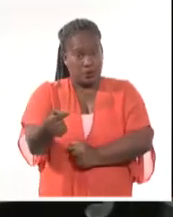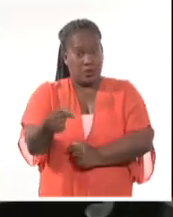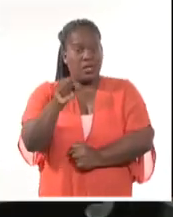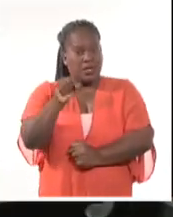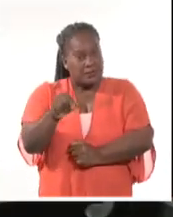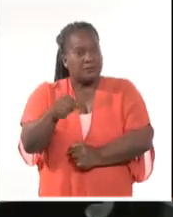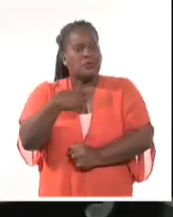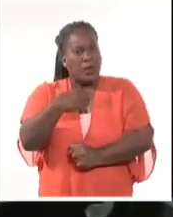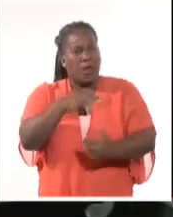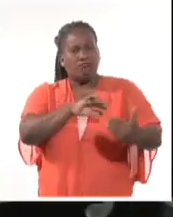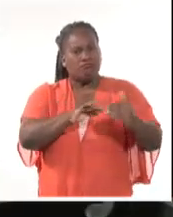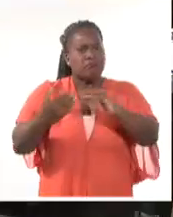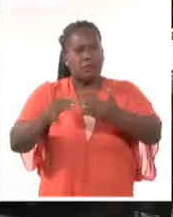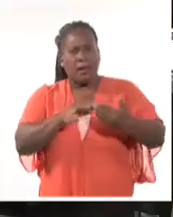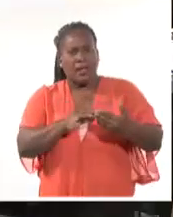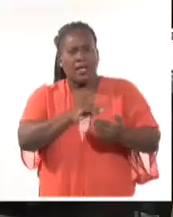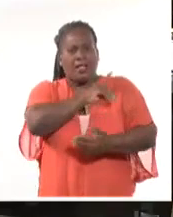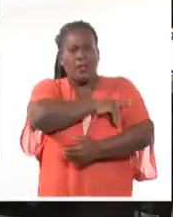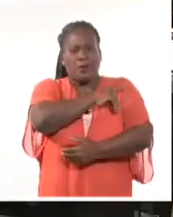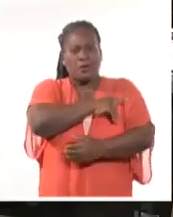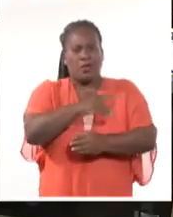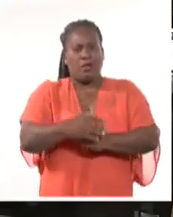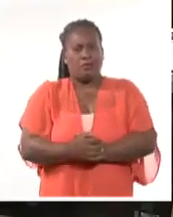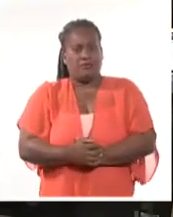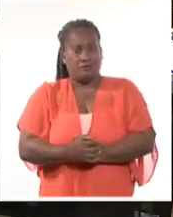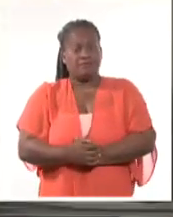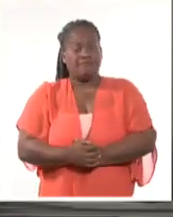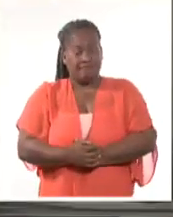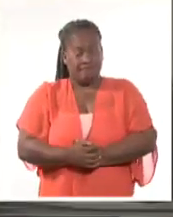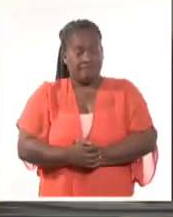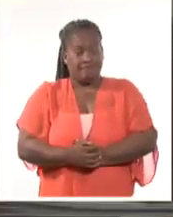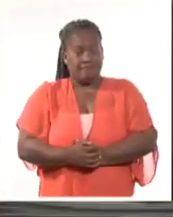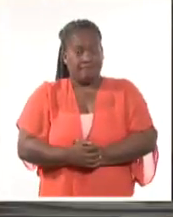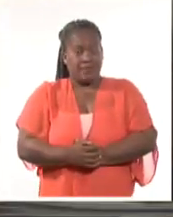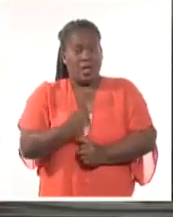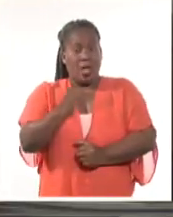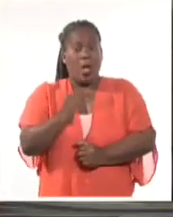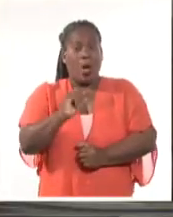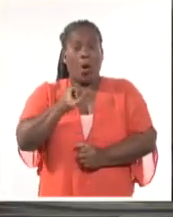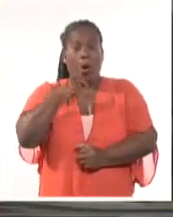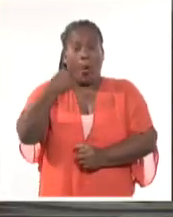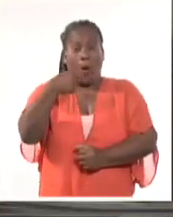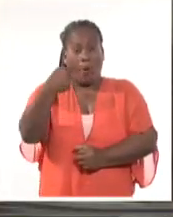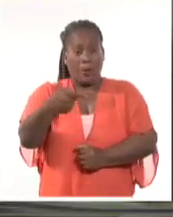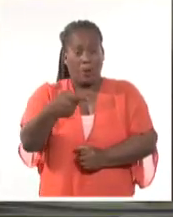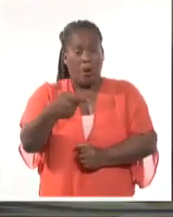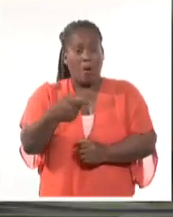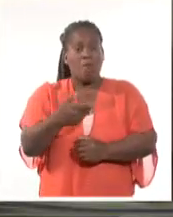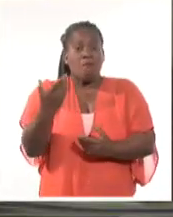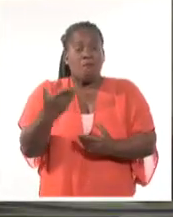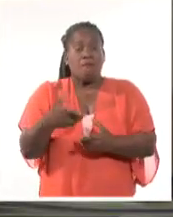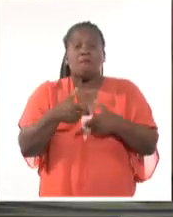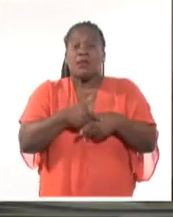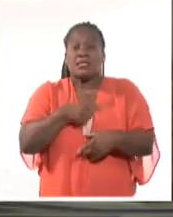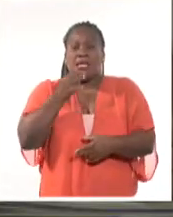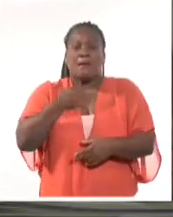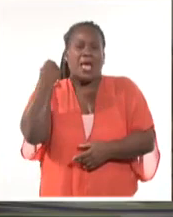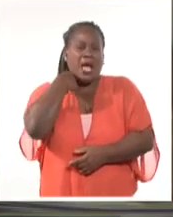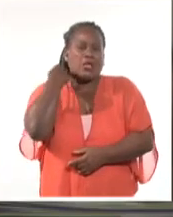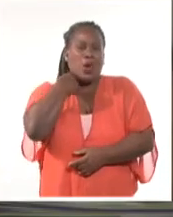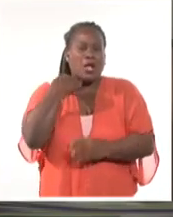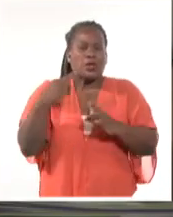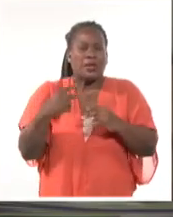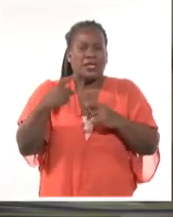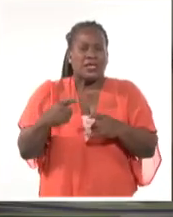debate entre los diputados. Pero la matriz opinión que por año estamos sufriendo de que es más grande el bloqueo interno que el bloqueo